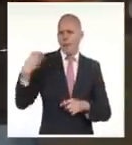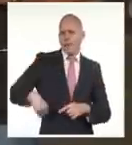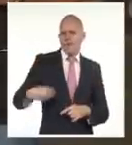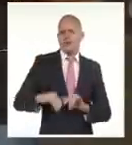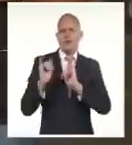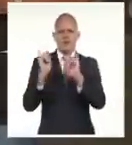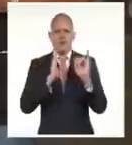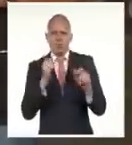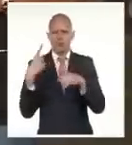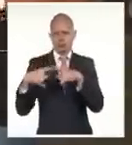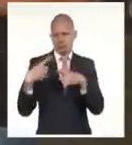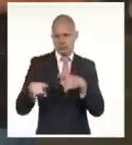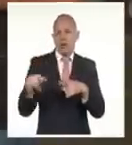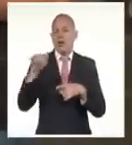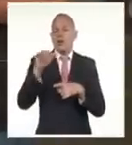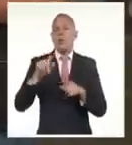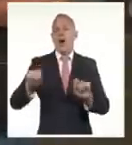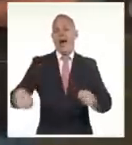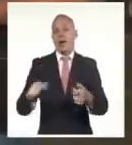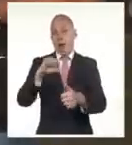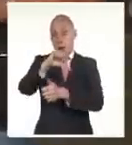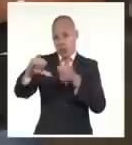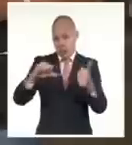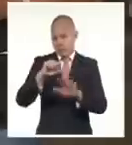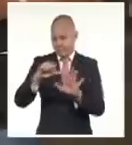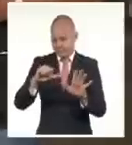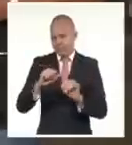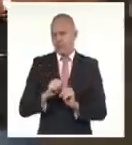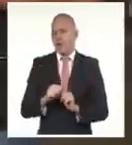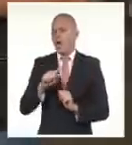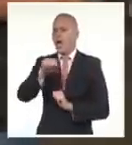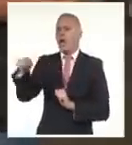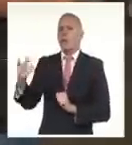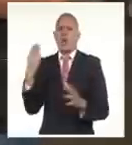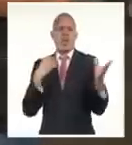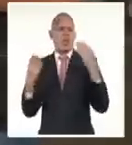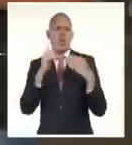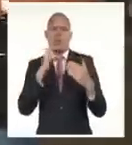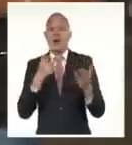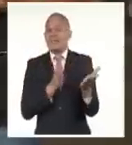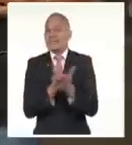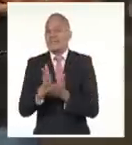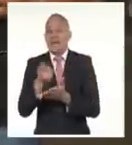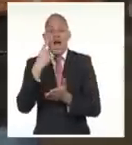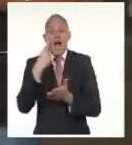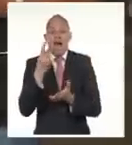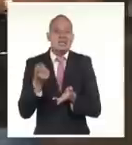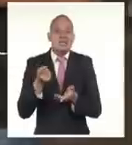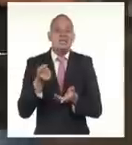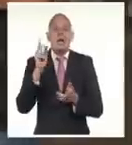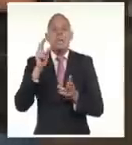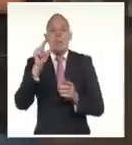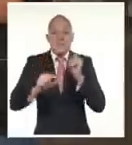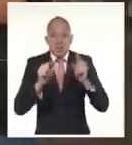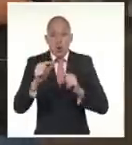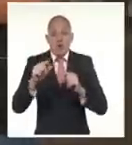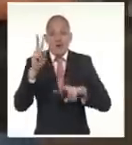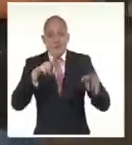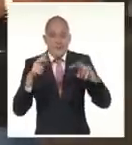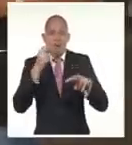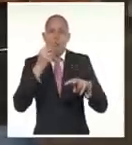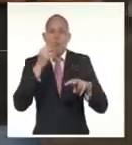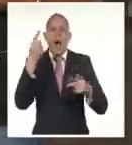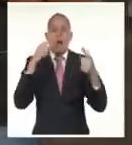las emisiones del Canal Caribe, del avance de los trabajos de búsqueda de personas que pudieran permanecer atrapadas en el